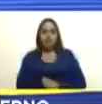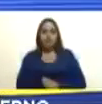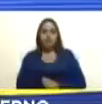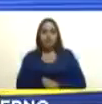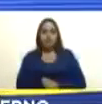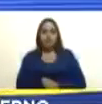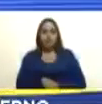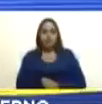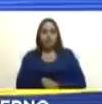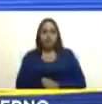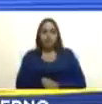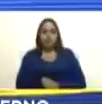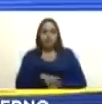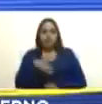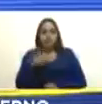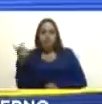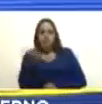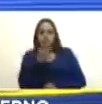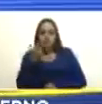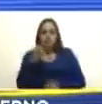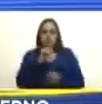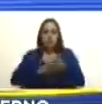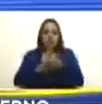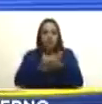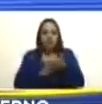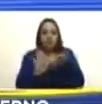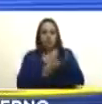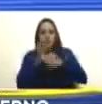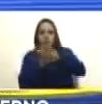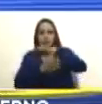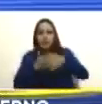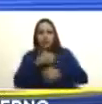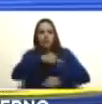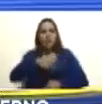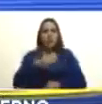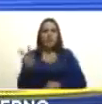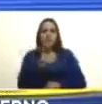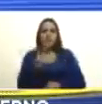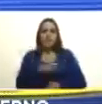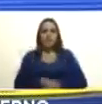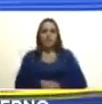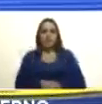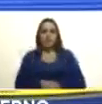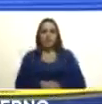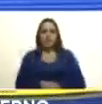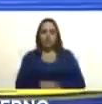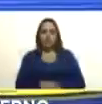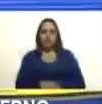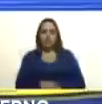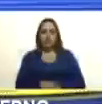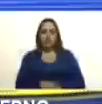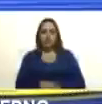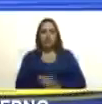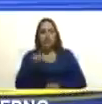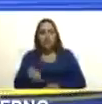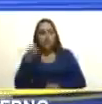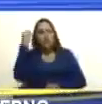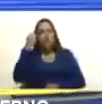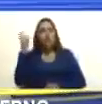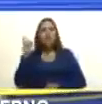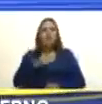para buscar soluciones a los asuntos de nuestra Venezuela y creí necesario